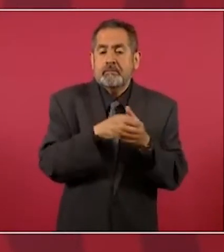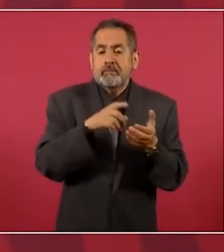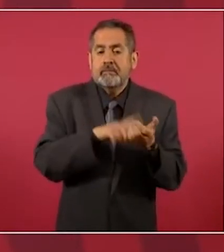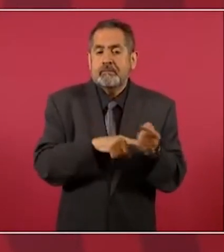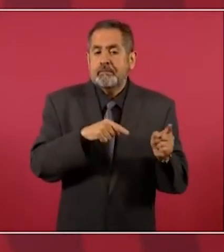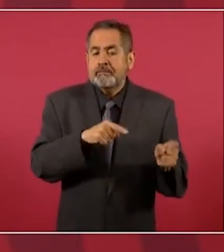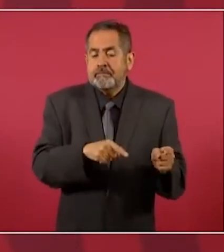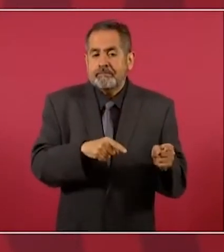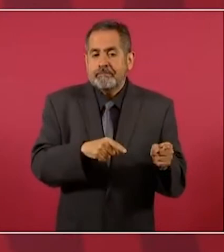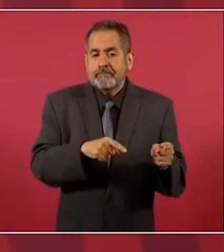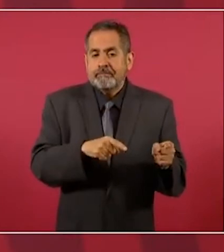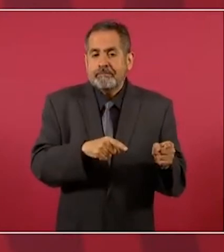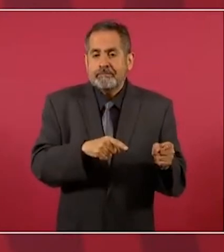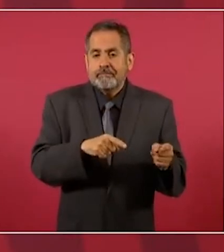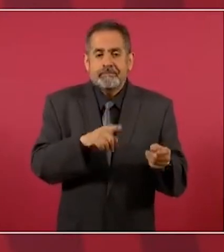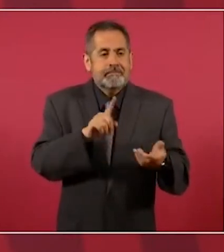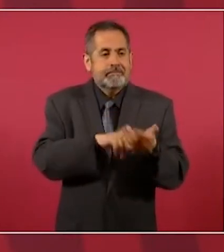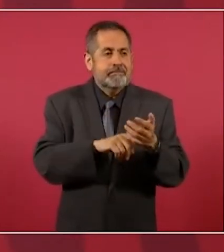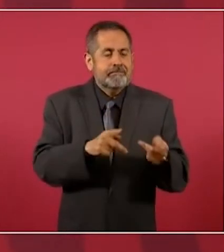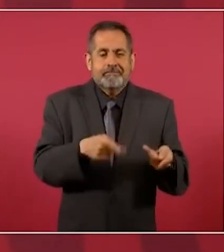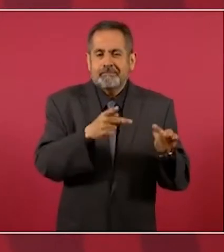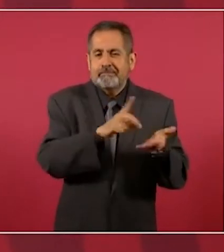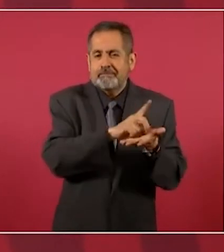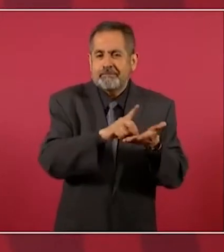una banda de narcotraficantes.